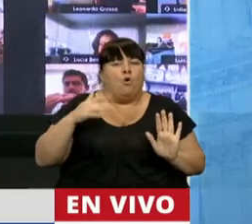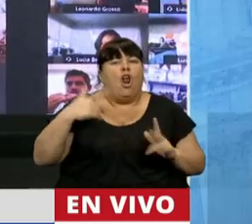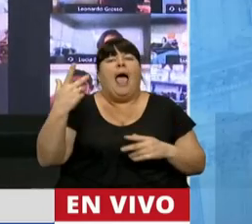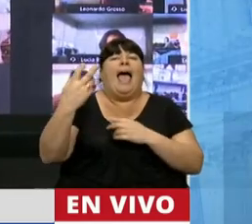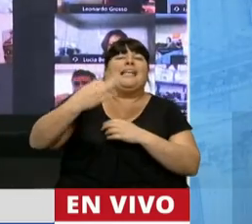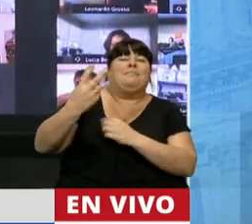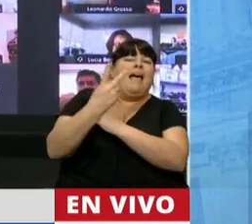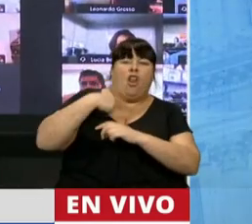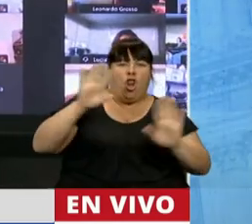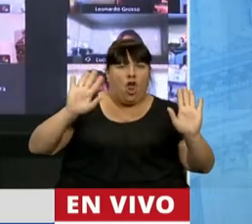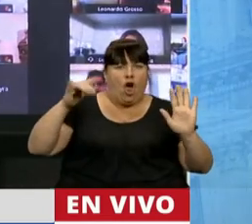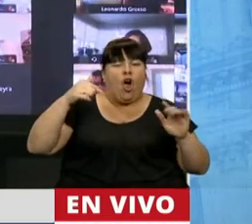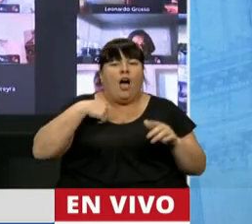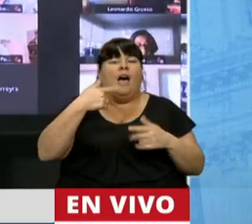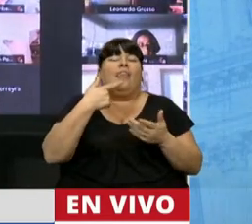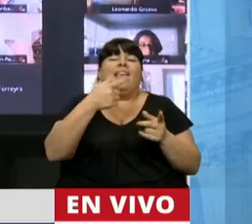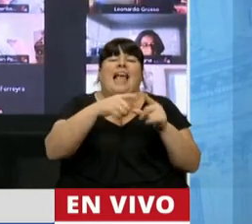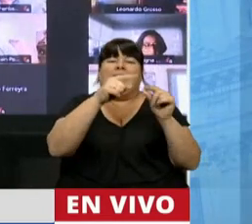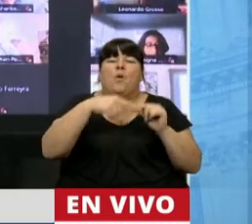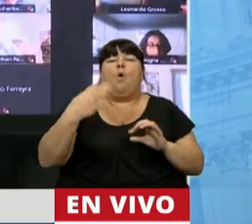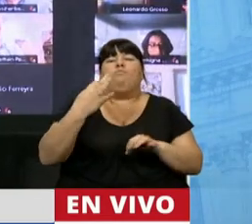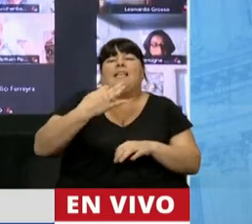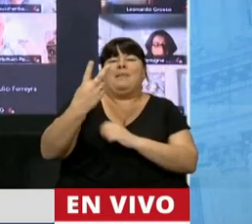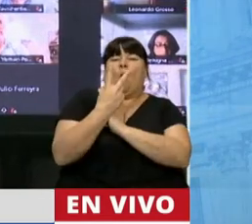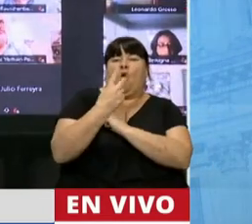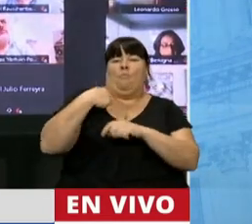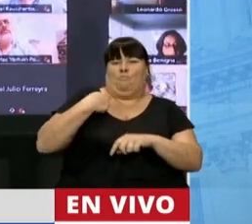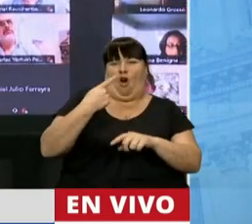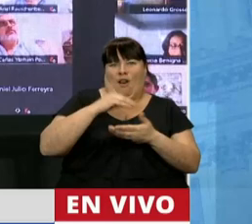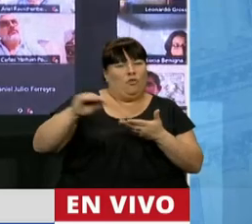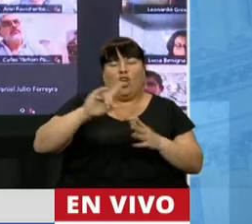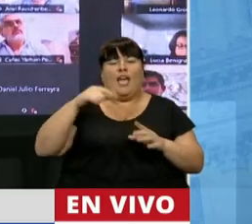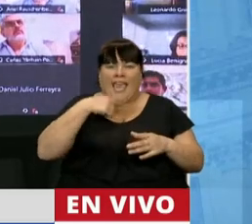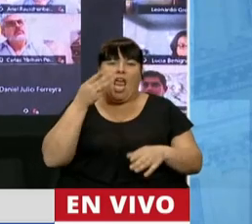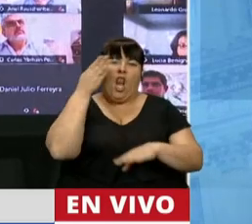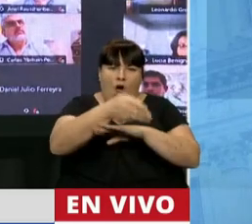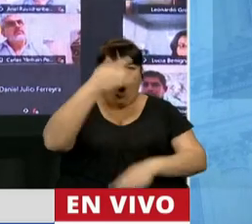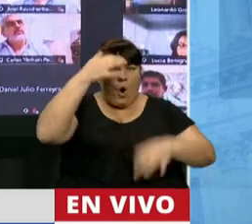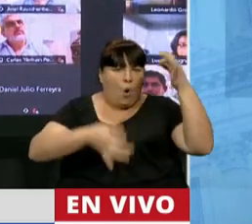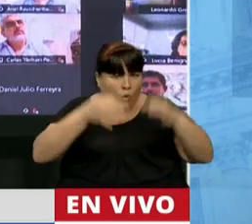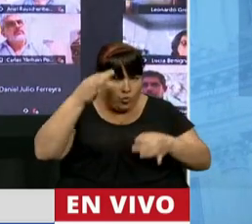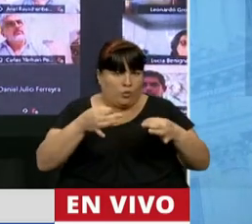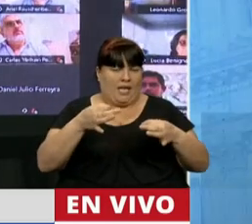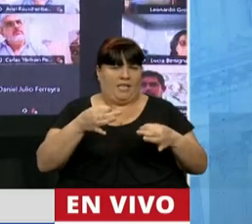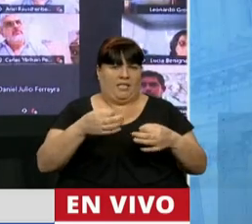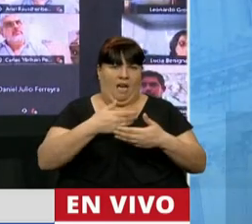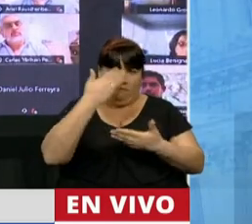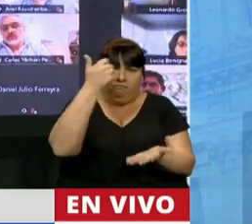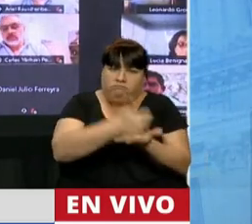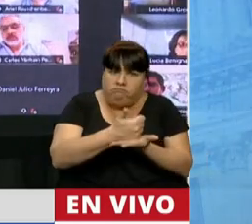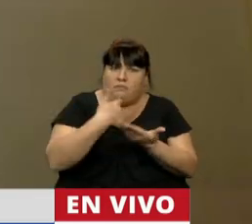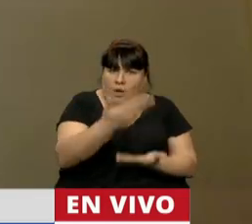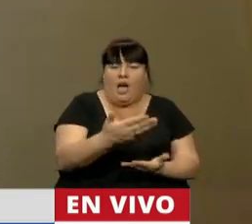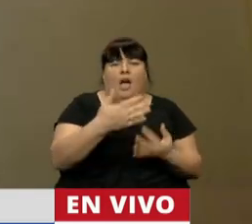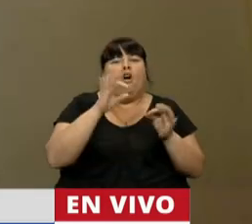privilegio de los que mencione ese artículo para hacerle frente a esta justicia y para que ojalá sirva